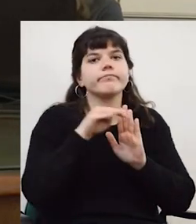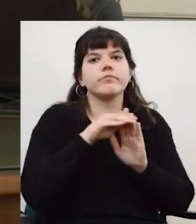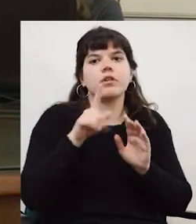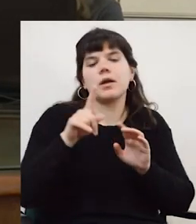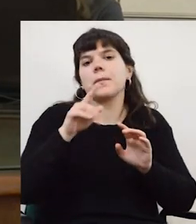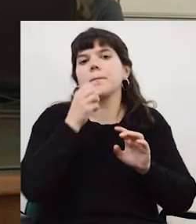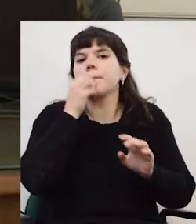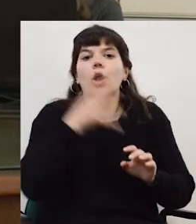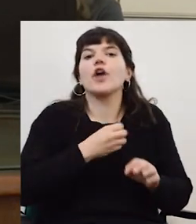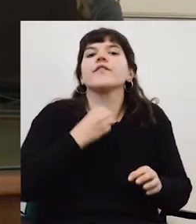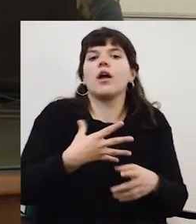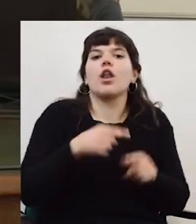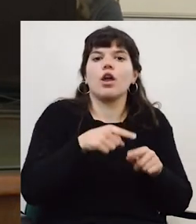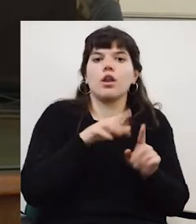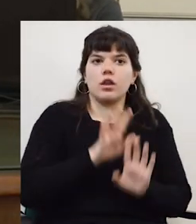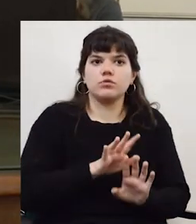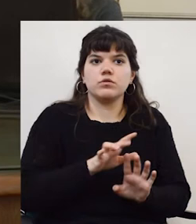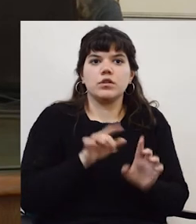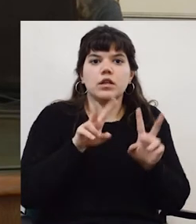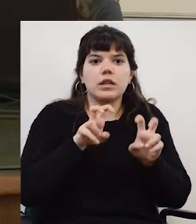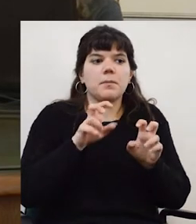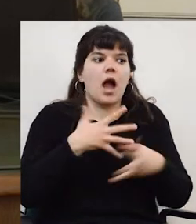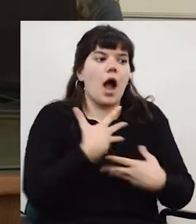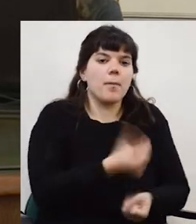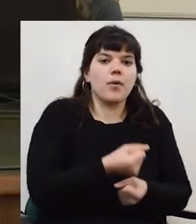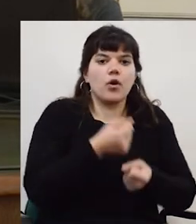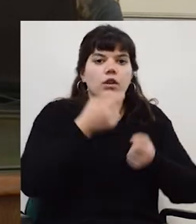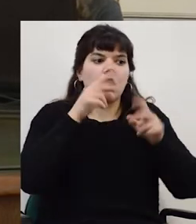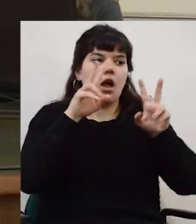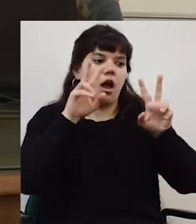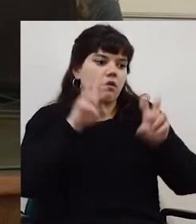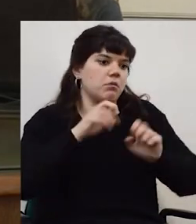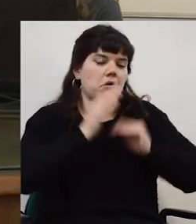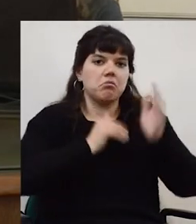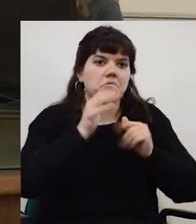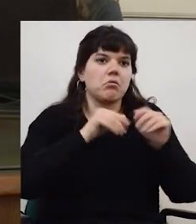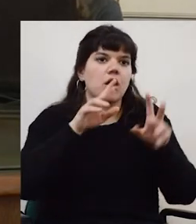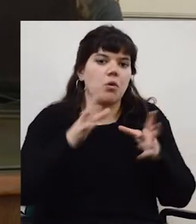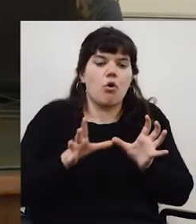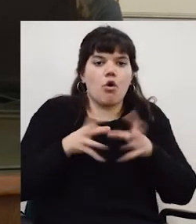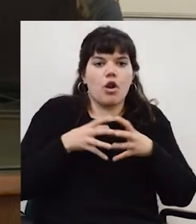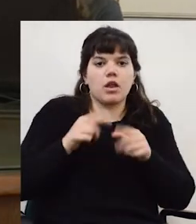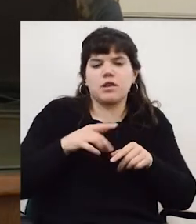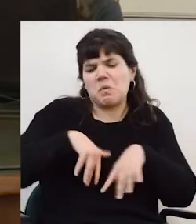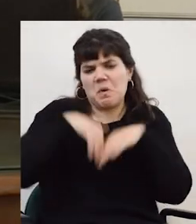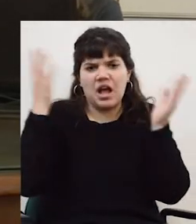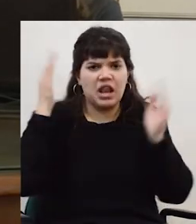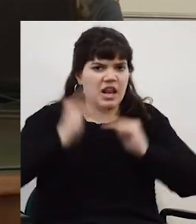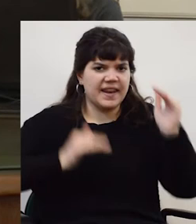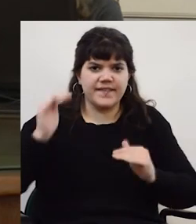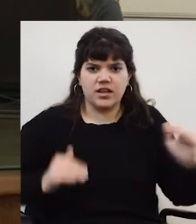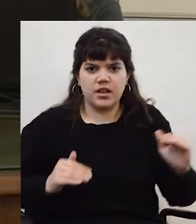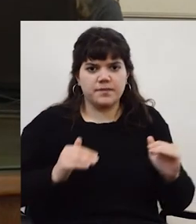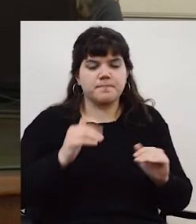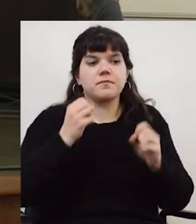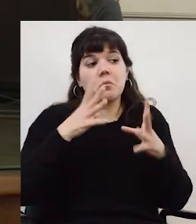que valoráramos en lo que es el aporte a la construcción de un colectivo en el nivel que sea porque eso de